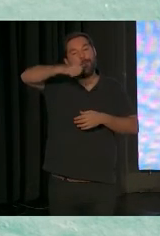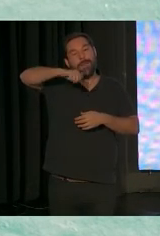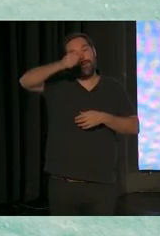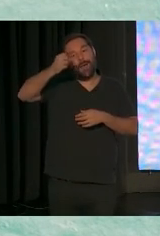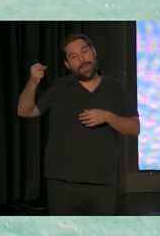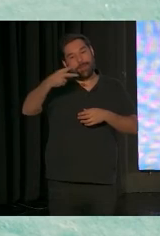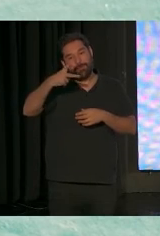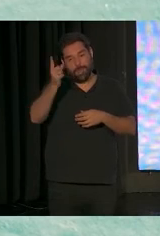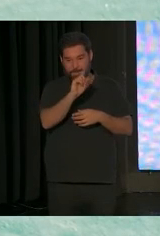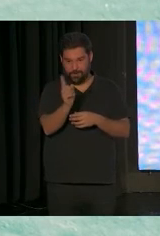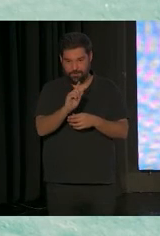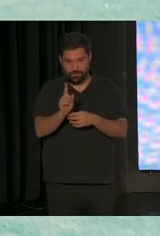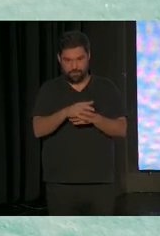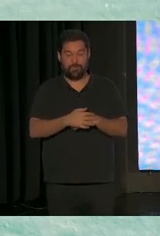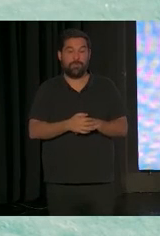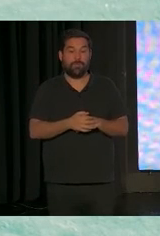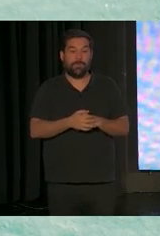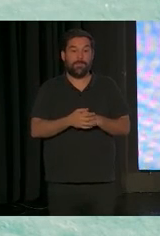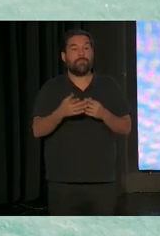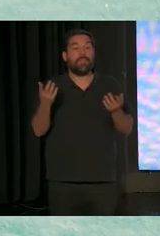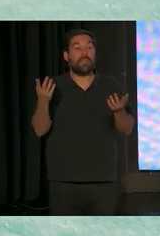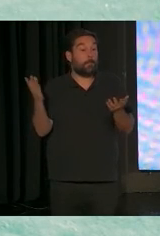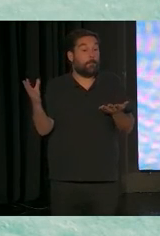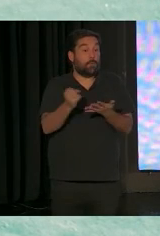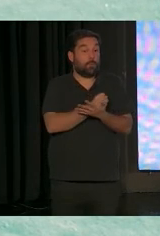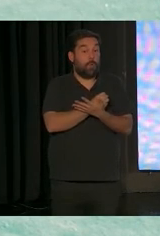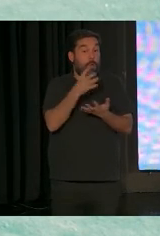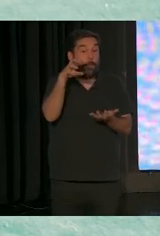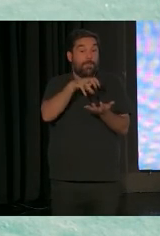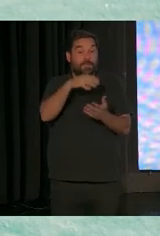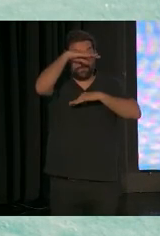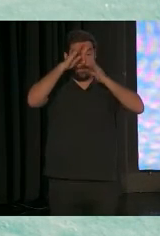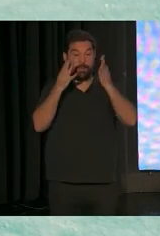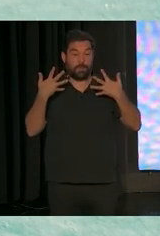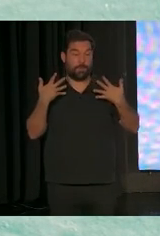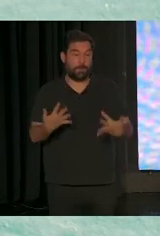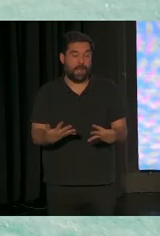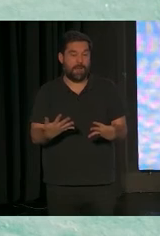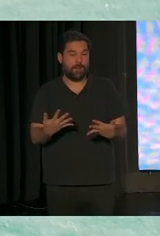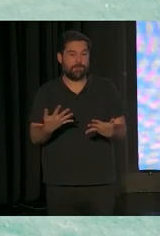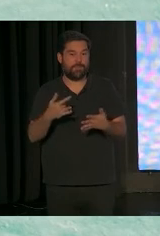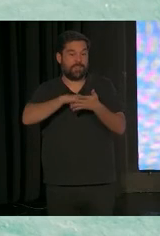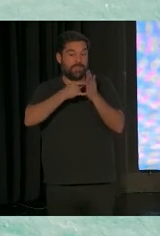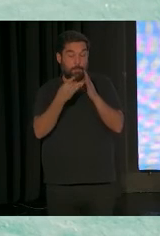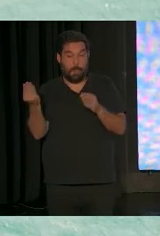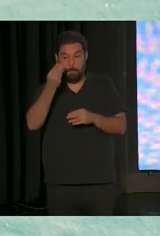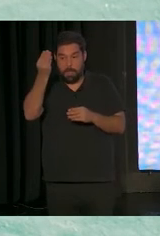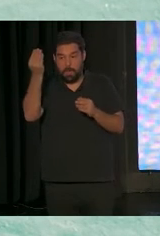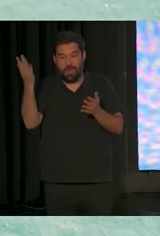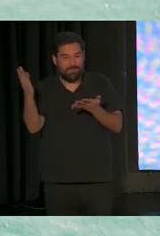resultados en niños, niñas y sus familias. Y que no todos los centros de atención temprana tienen sistemas de mejora.